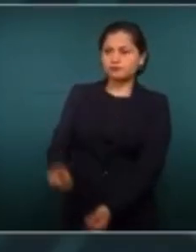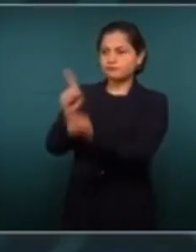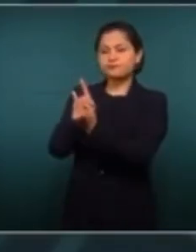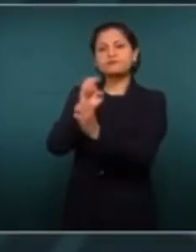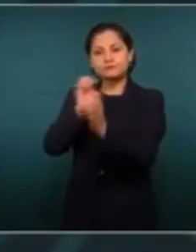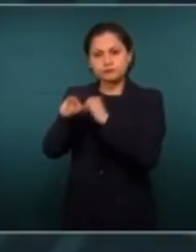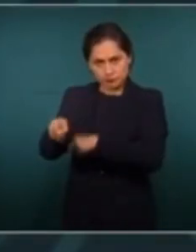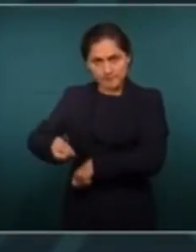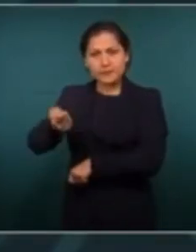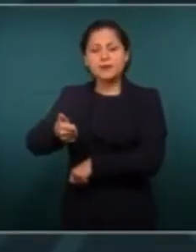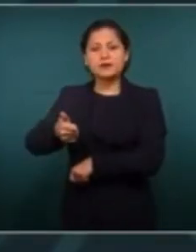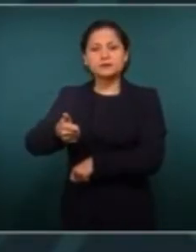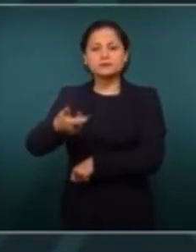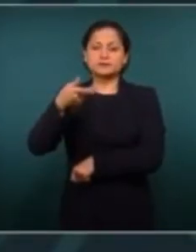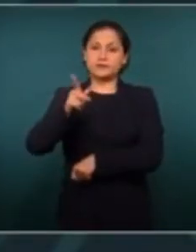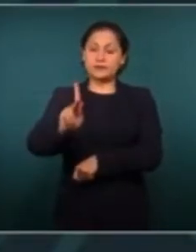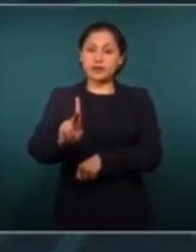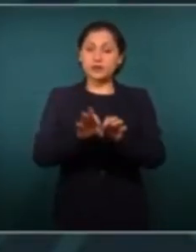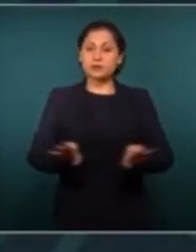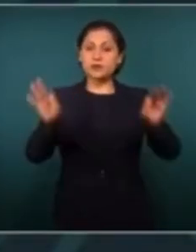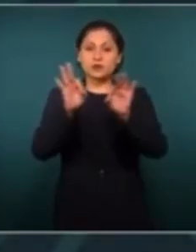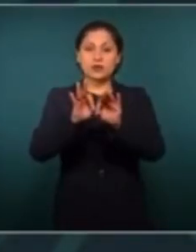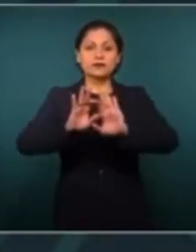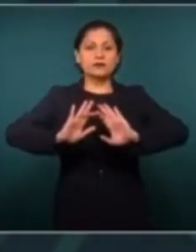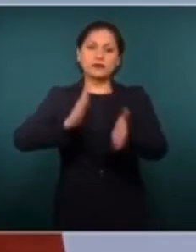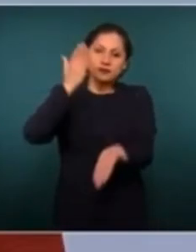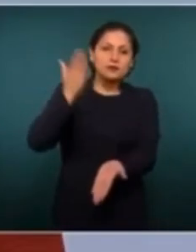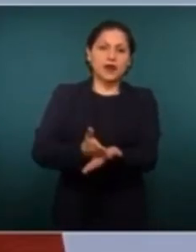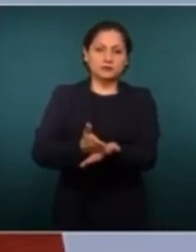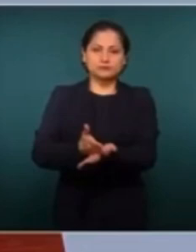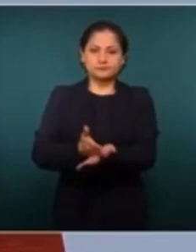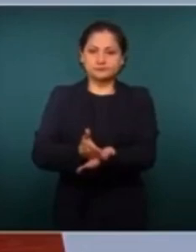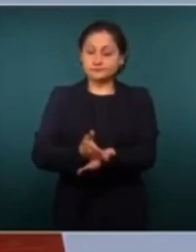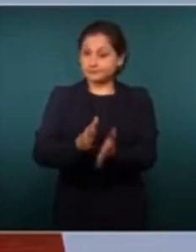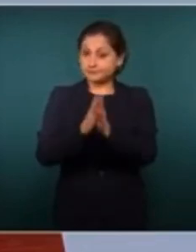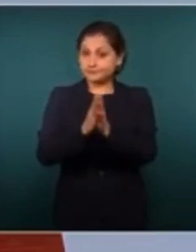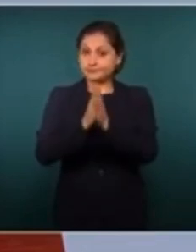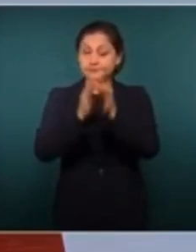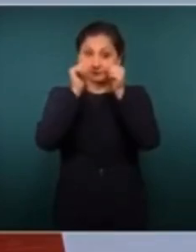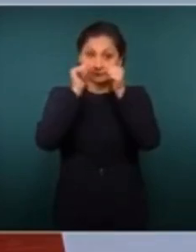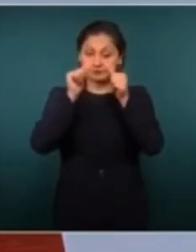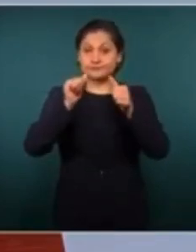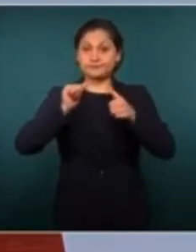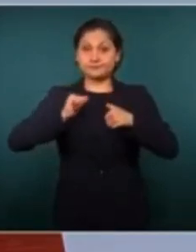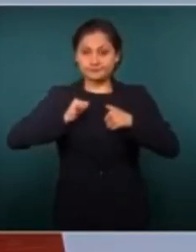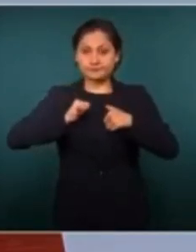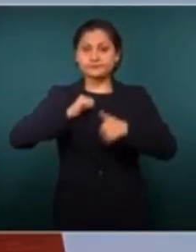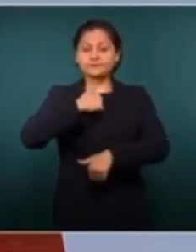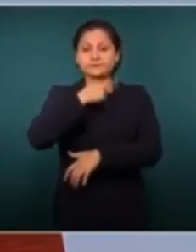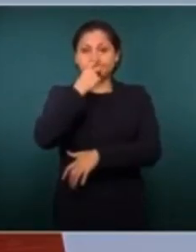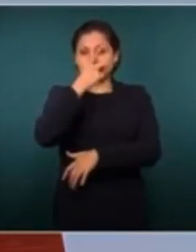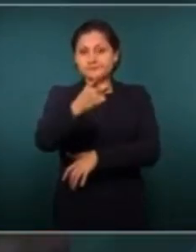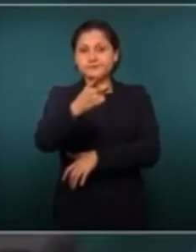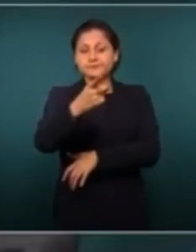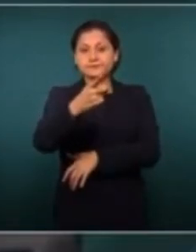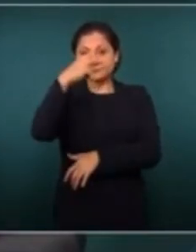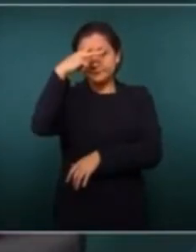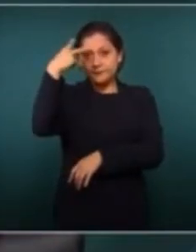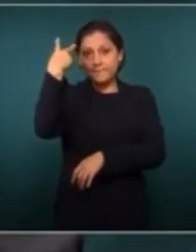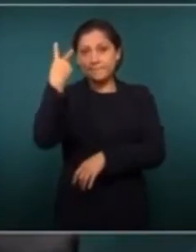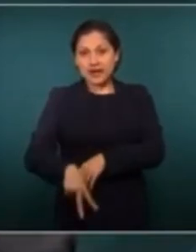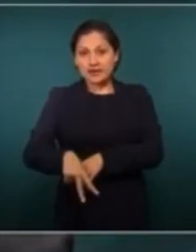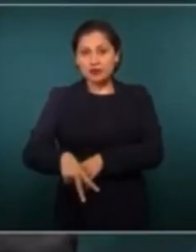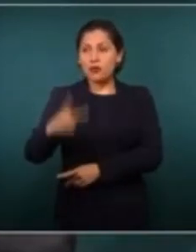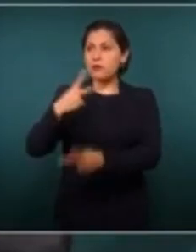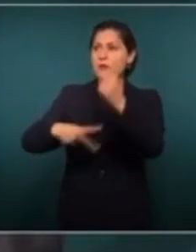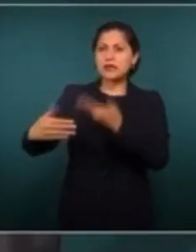Que se entienda bien, que se escuchen fuerte y lejos. México no es tierra de